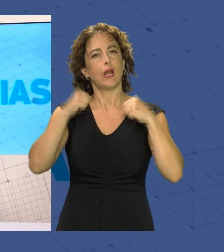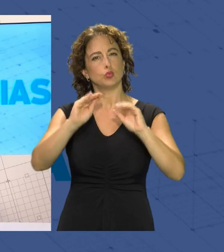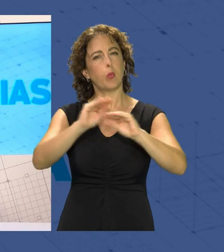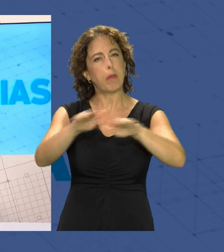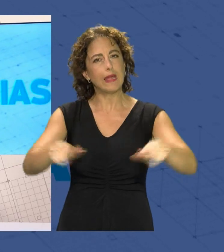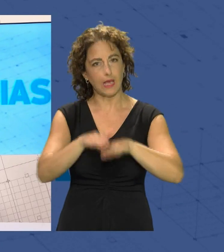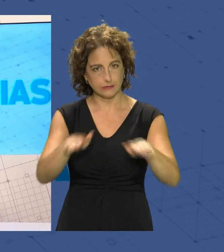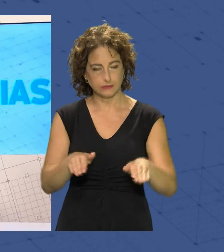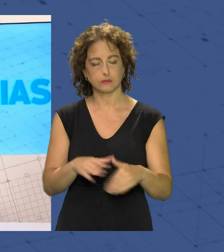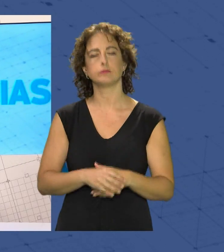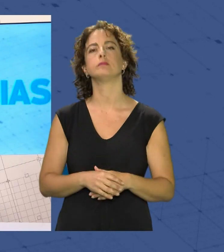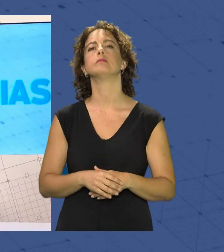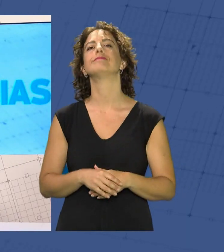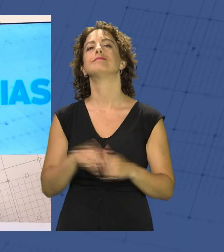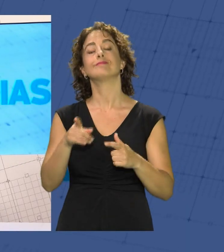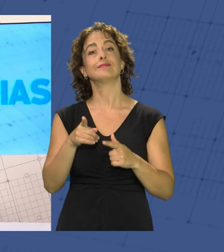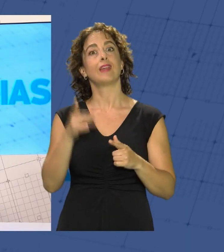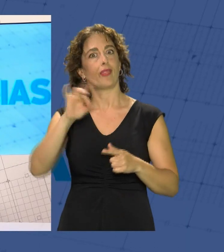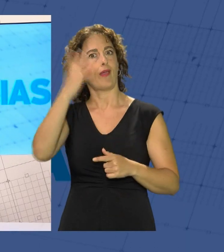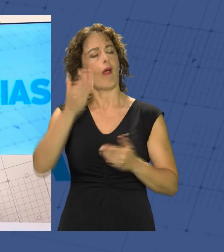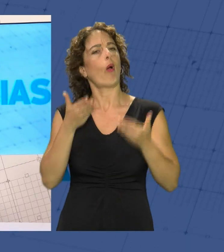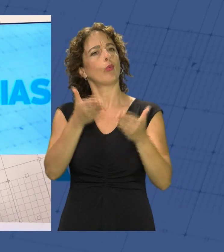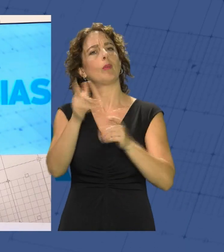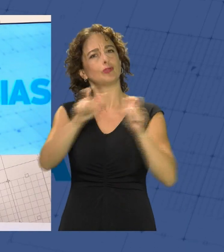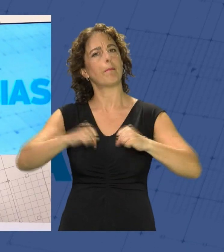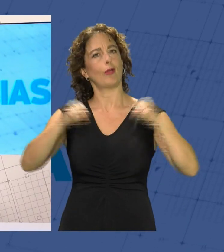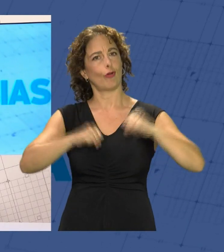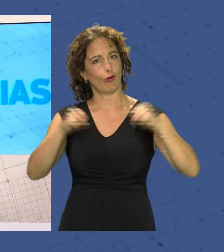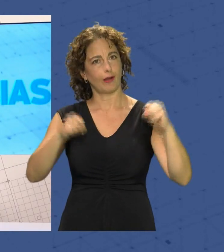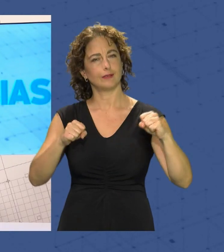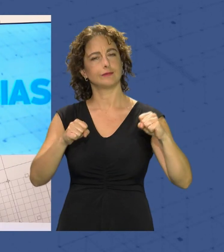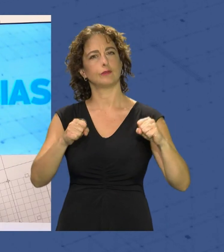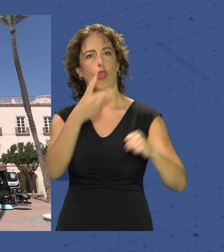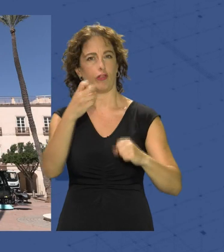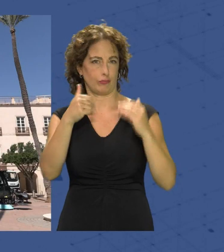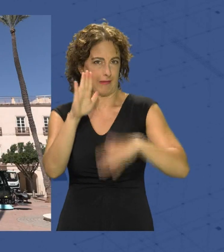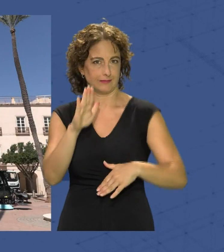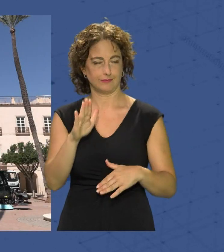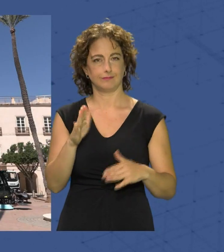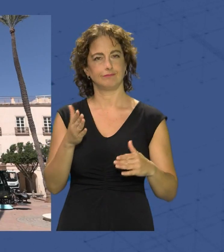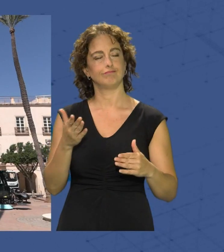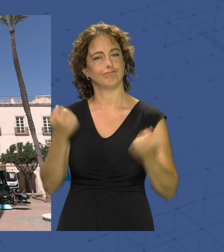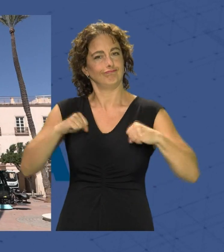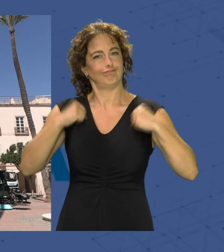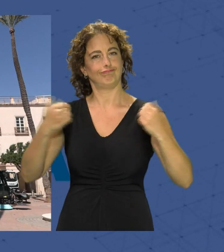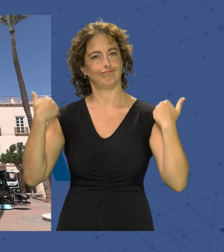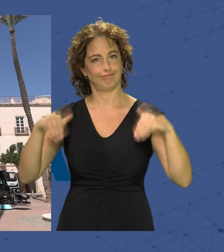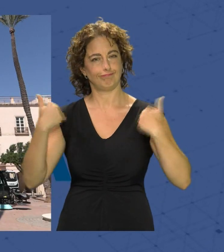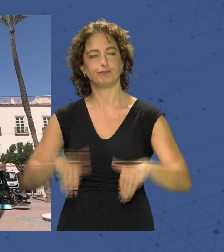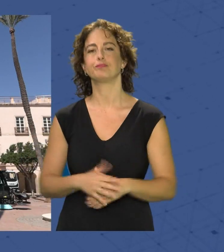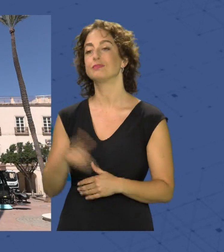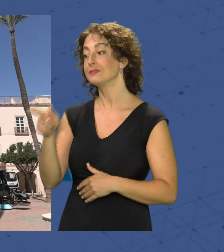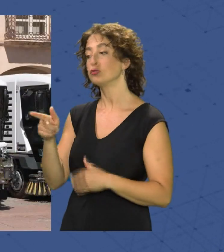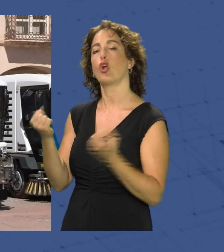esta iniciativa ha ayudado a más de 200 mayores a ponerse en forma. Estos son los 10 nuevos